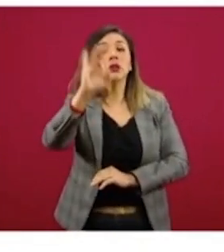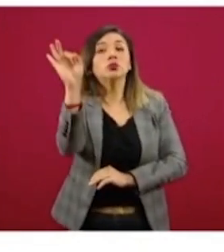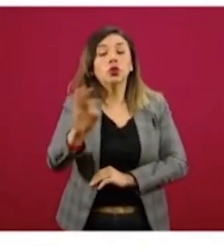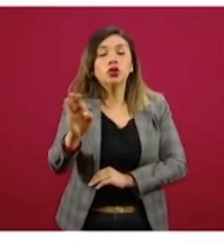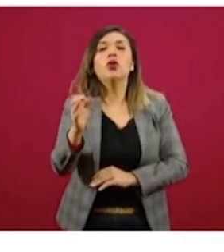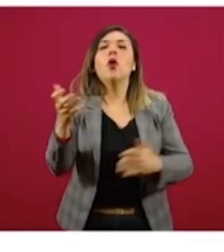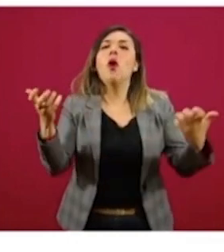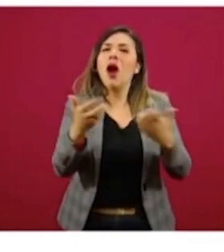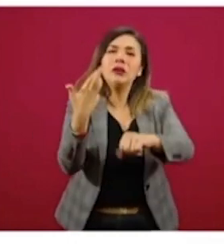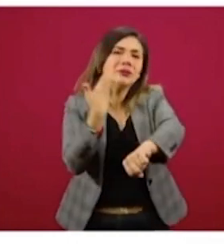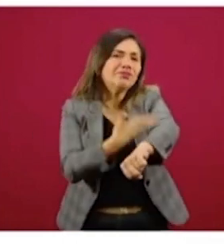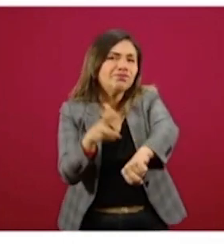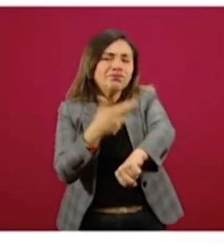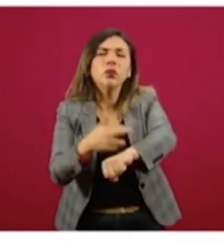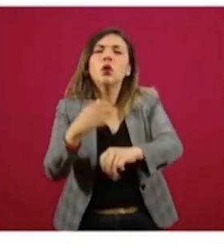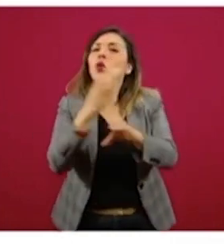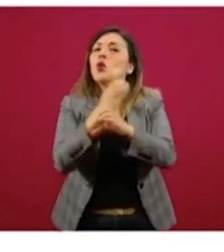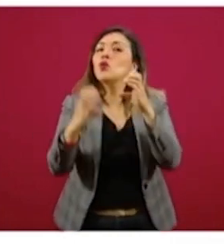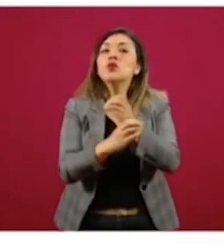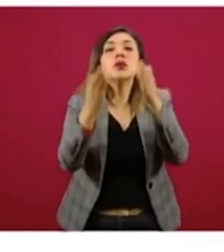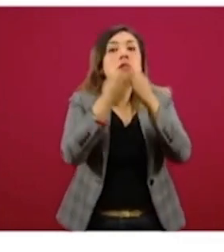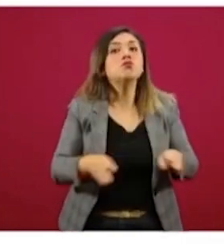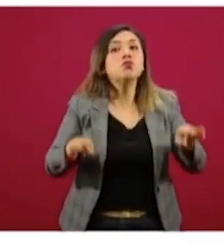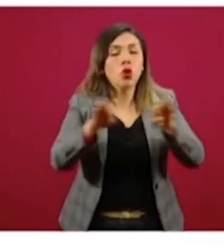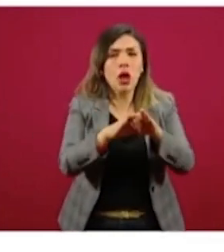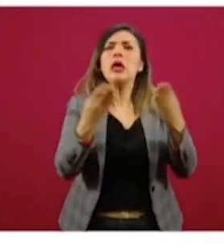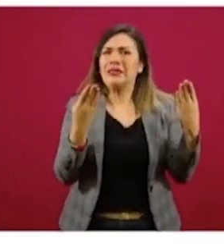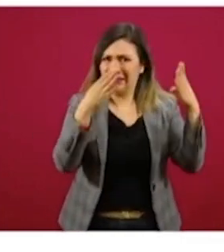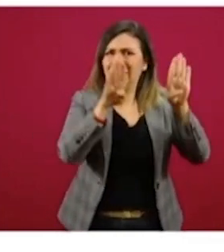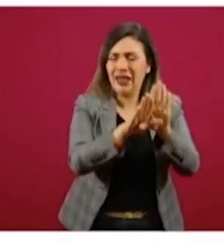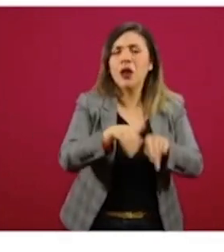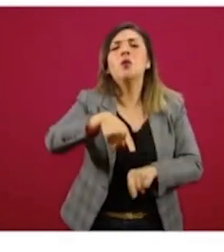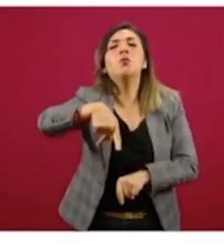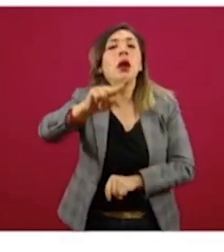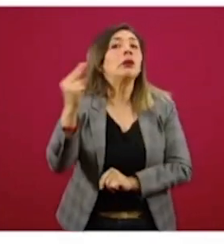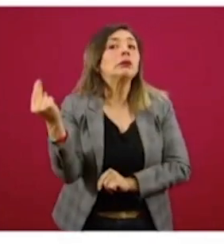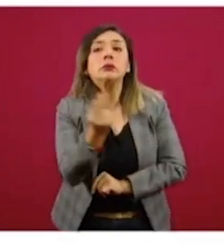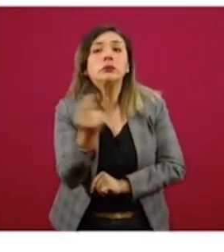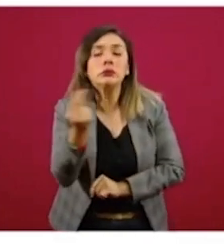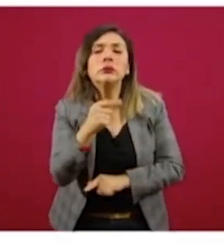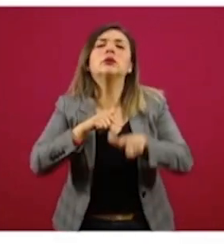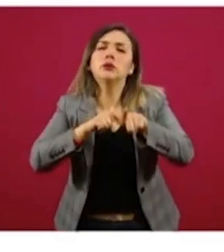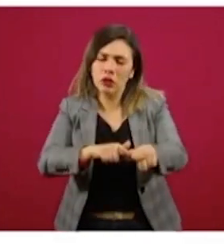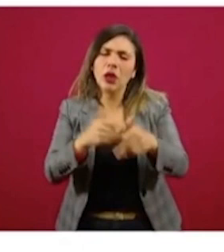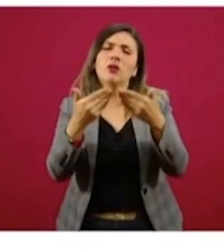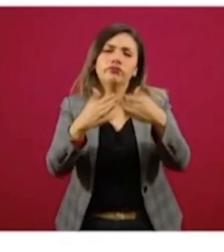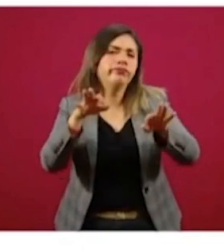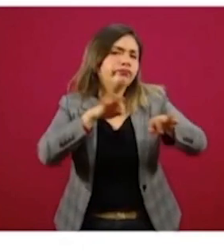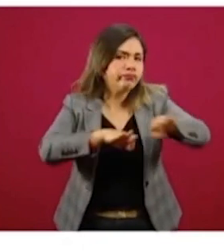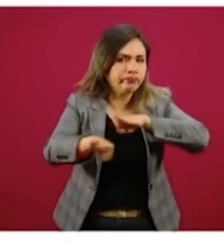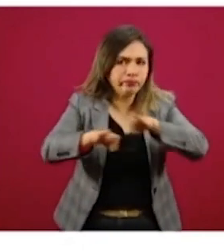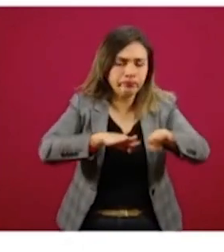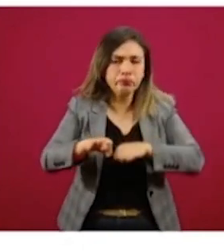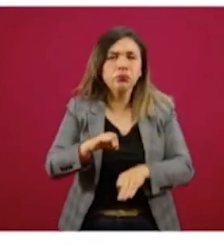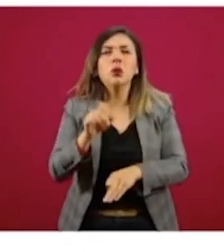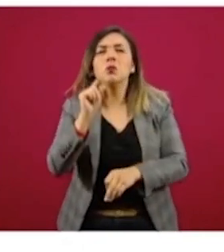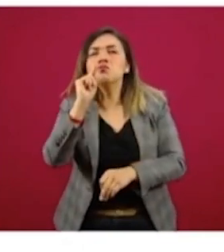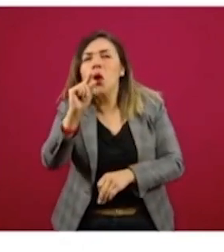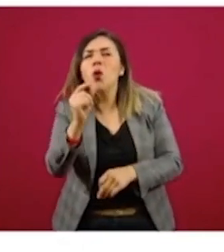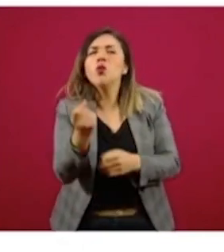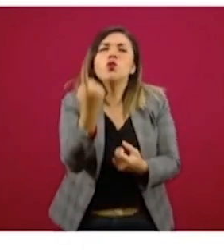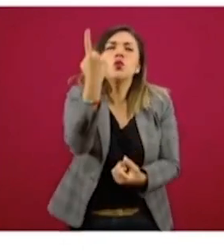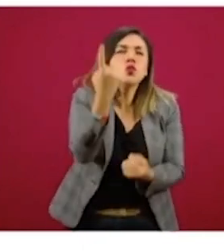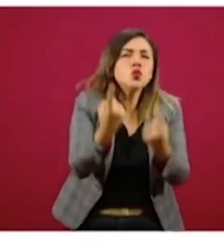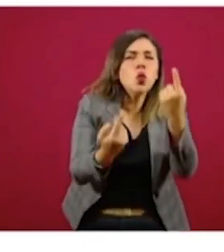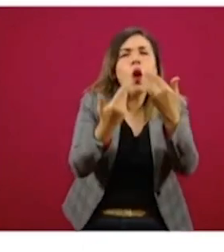algún tipo de actividad esencial o tienen cerrada buena parte de sus industrias y quizá una cadena